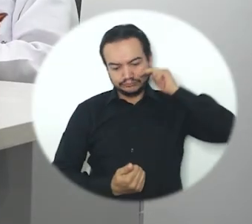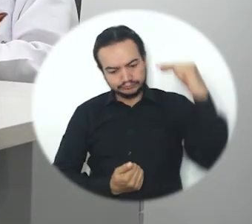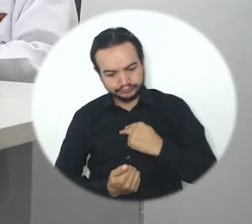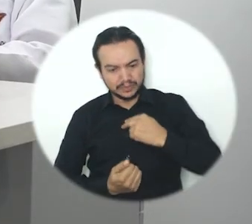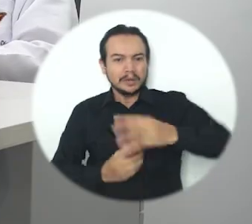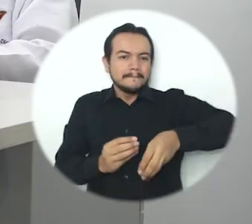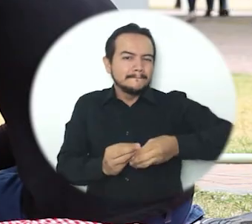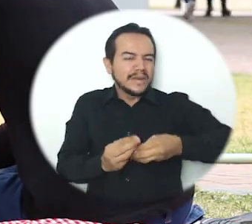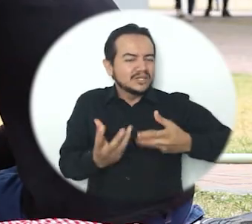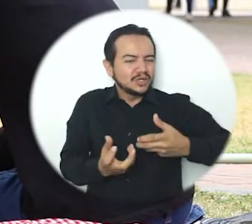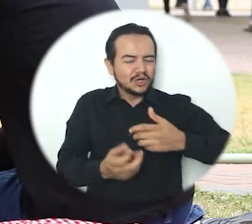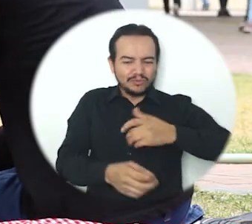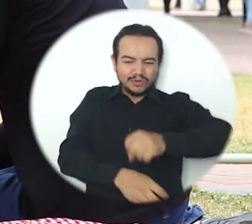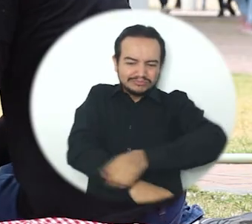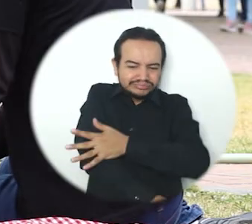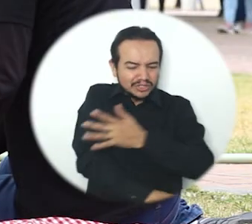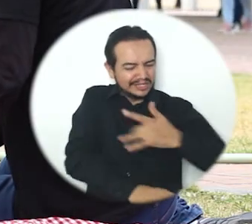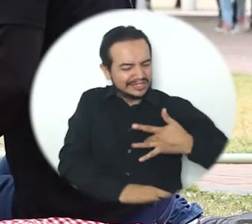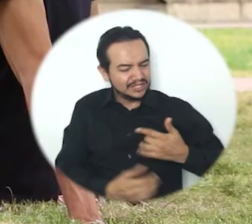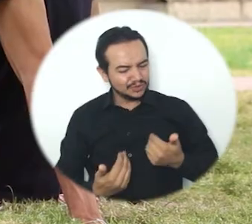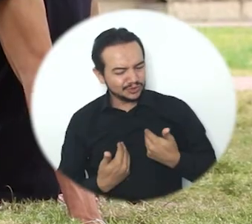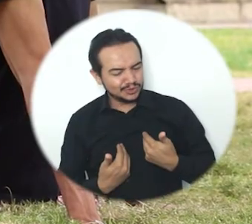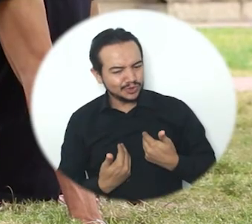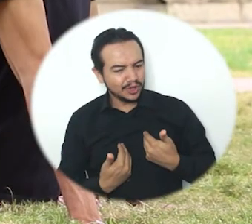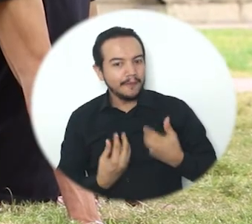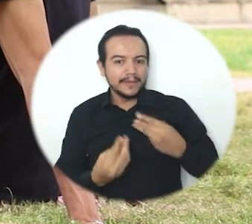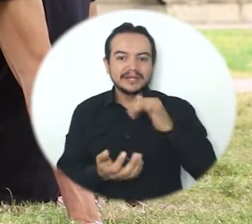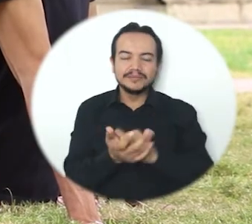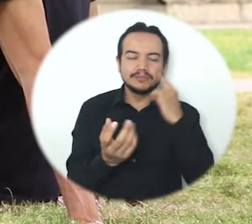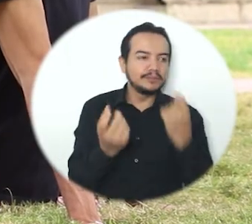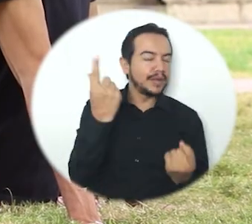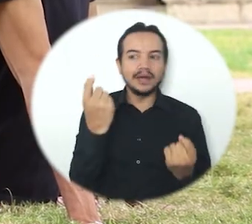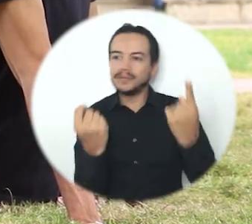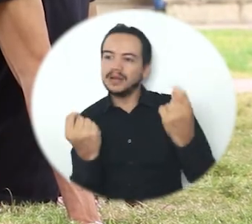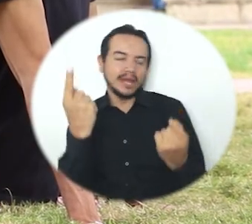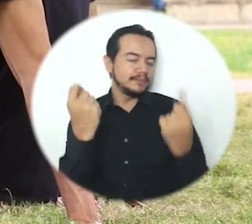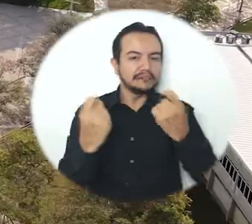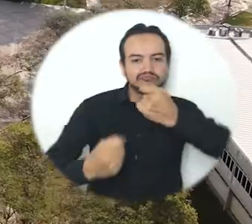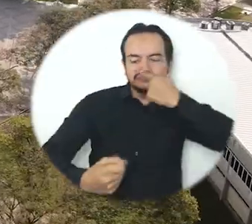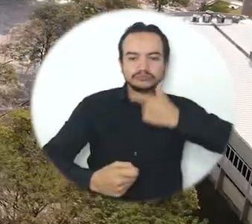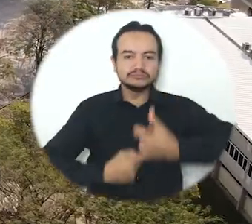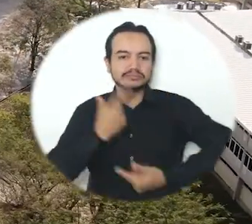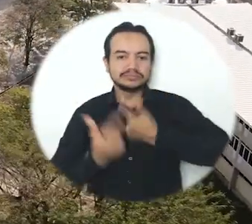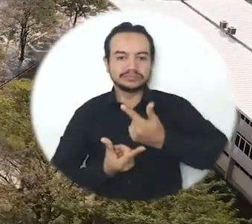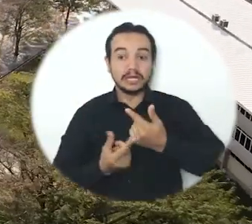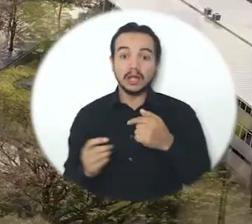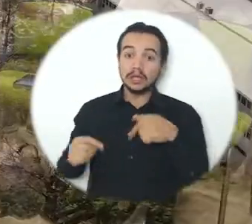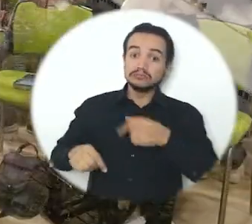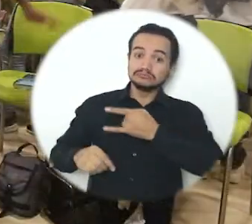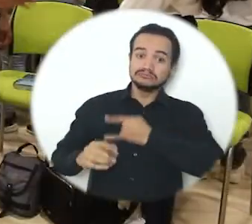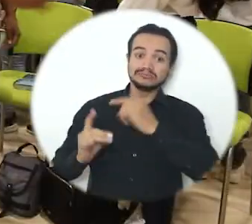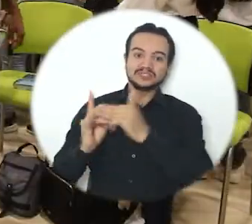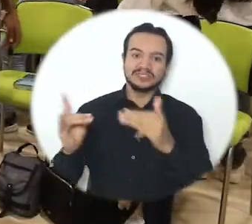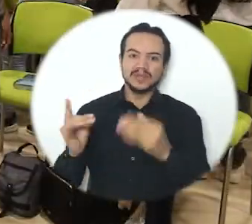autorregulación emocional relevantes para seguir enfrentando los retos del día a día. Unimagdalena busca seguir